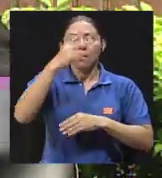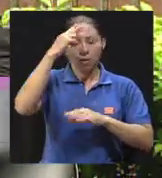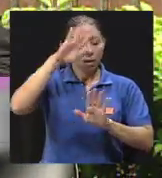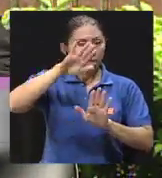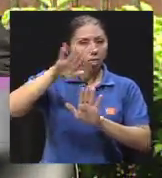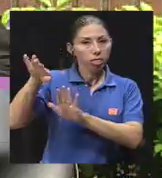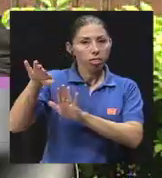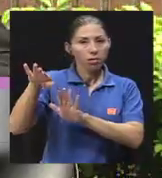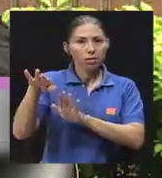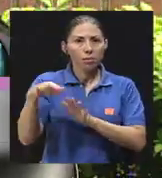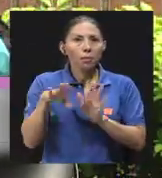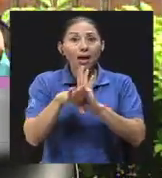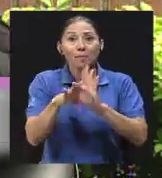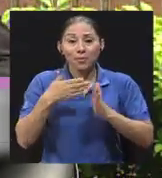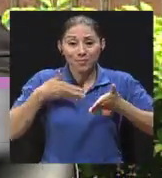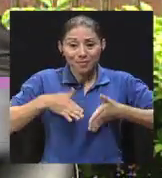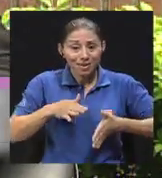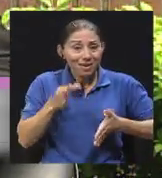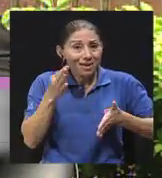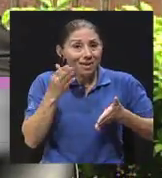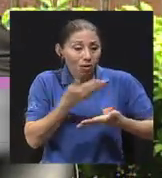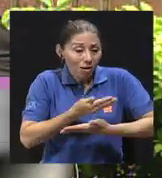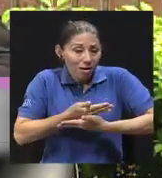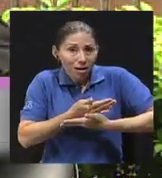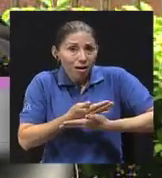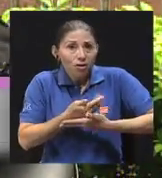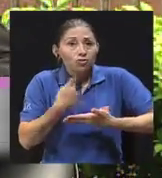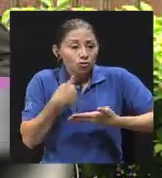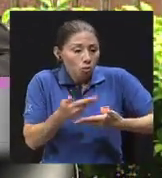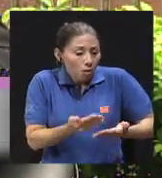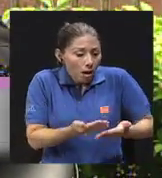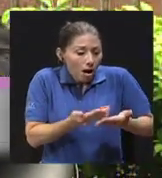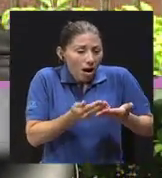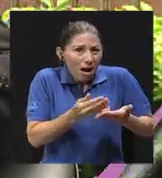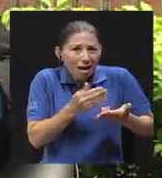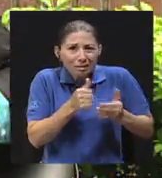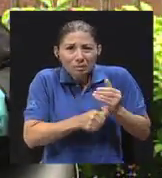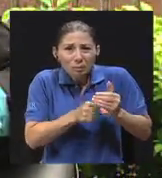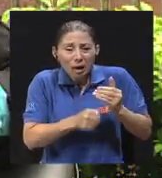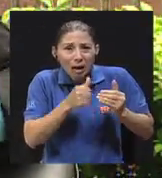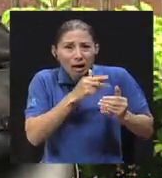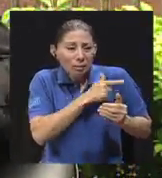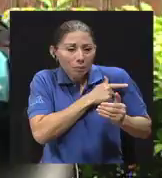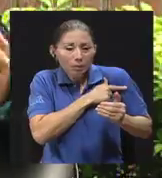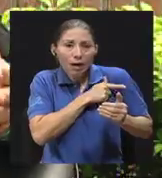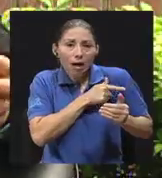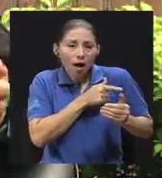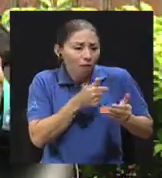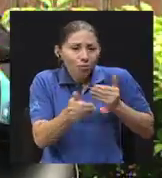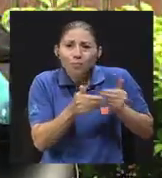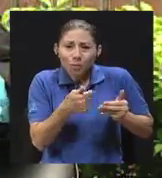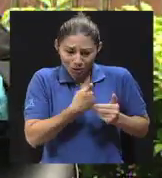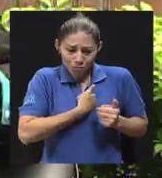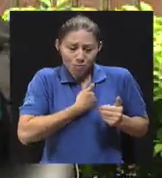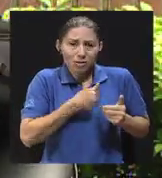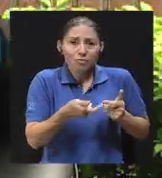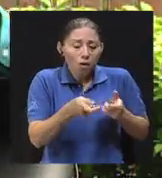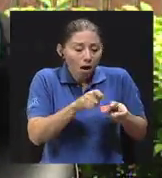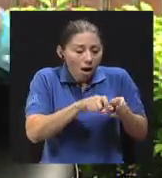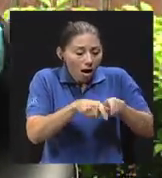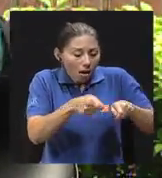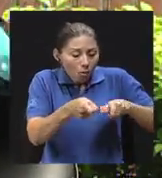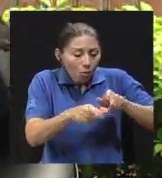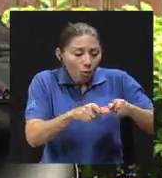disfruto cambiando los pañales a mi hija. Yo disfruto hablando temas que nadie quiere hablar porque